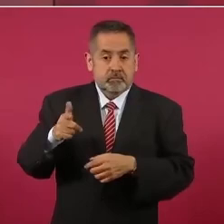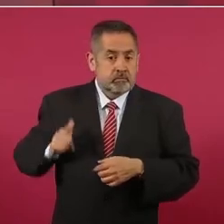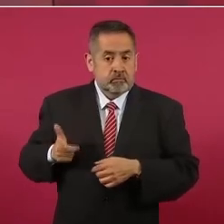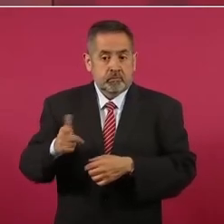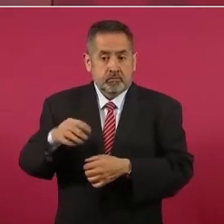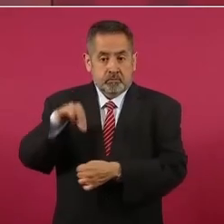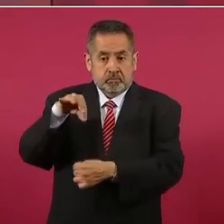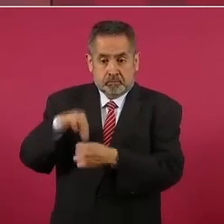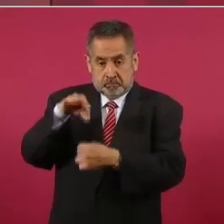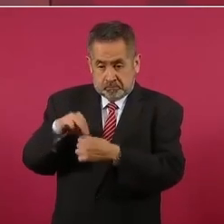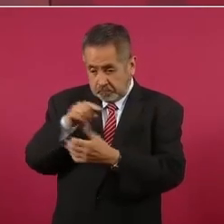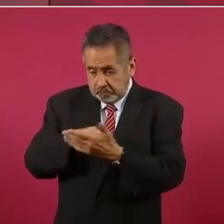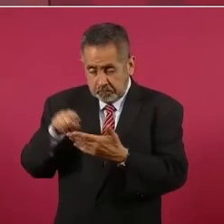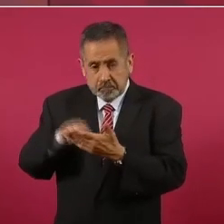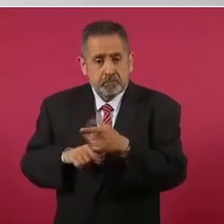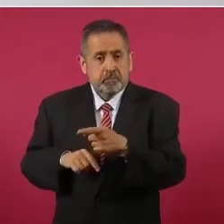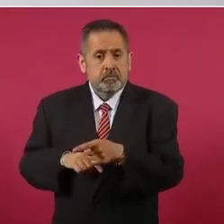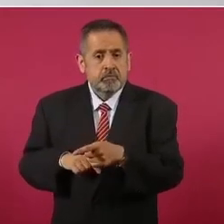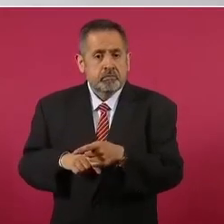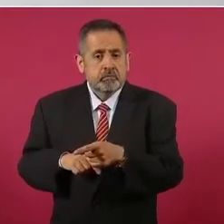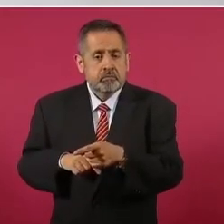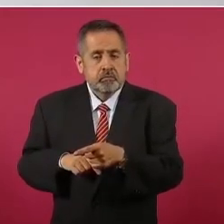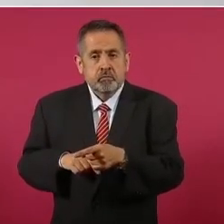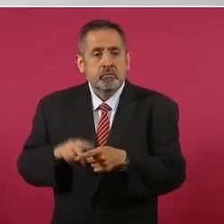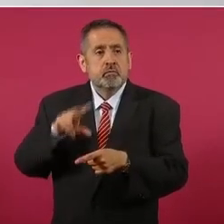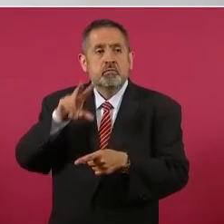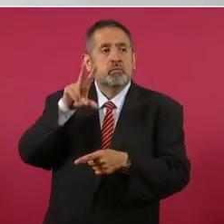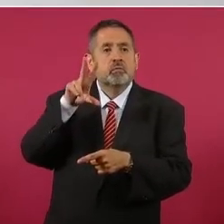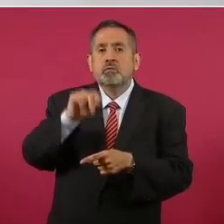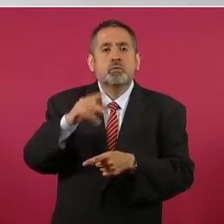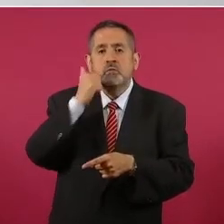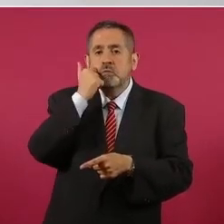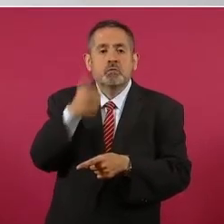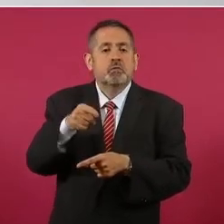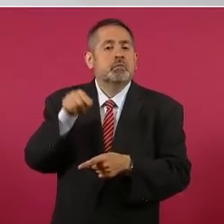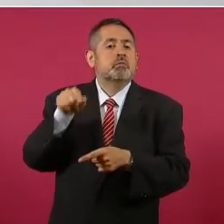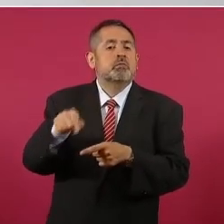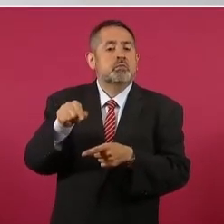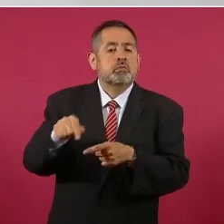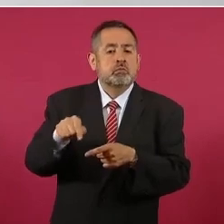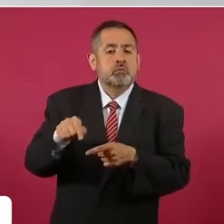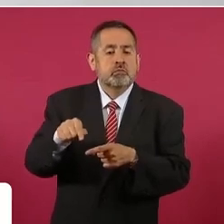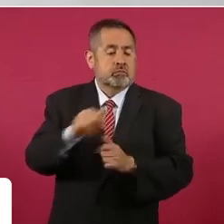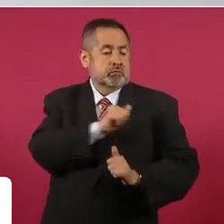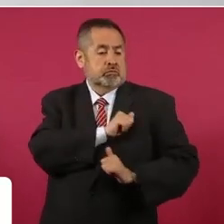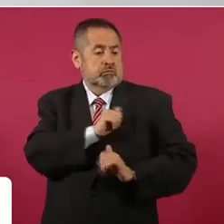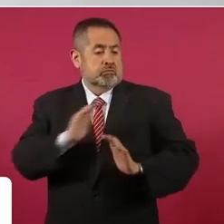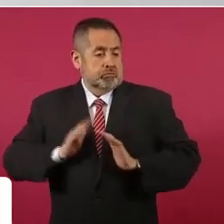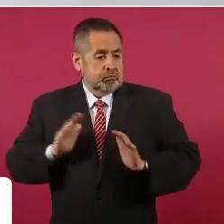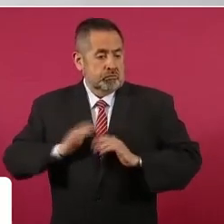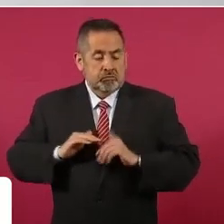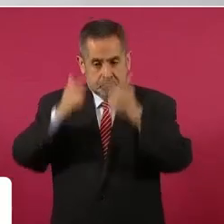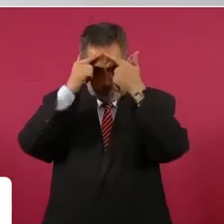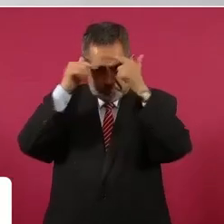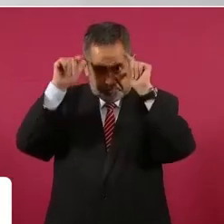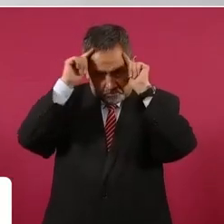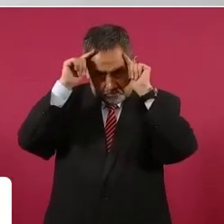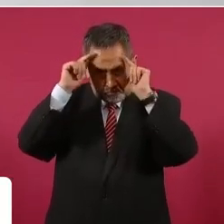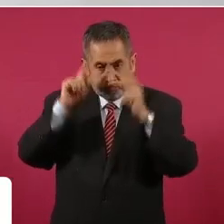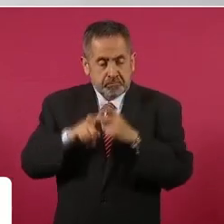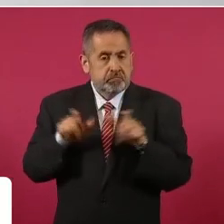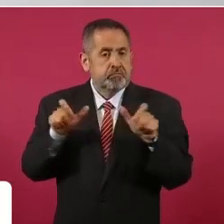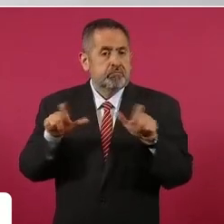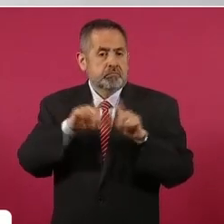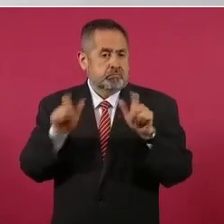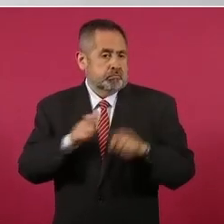en contra de que el Ejército y la Marina y